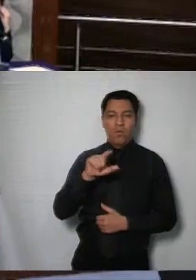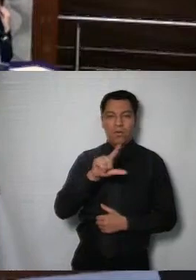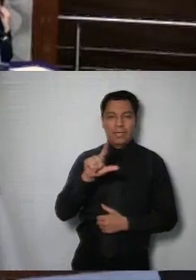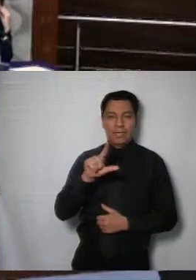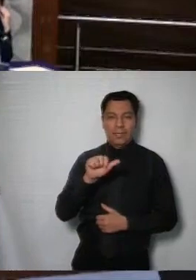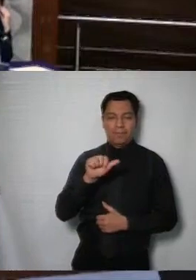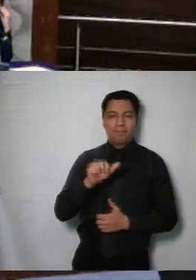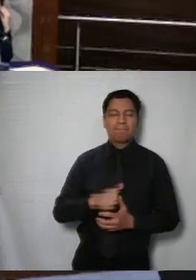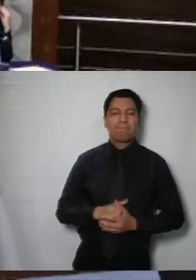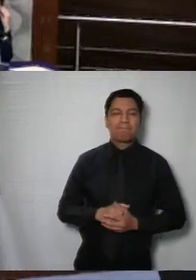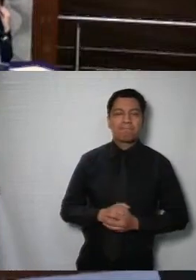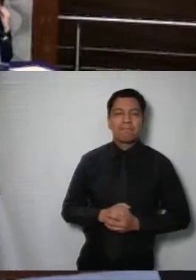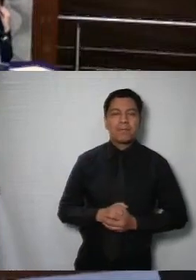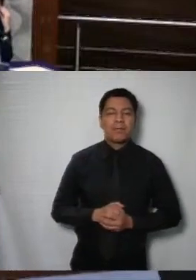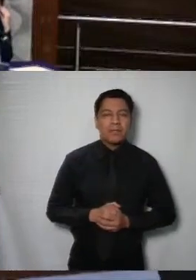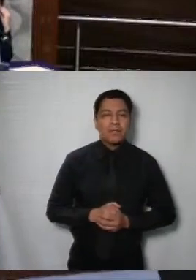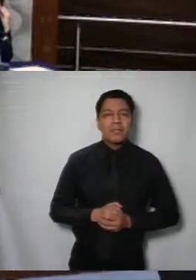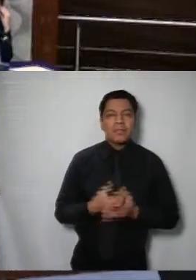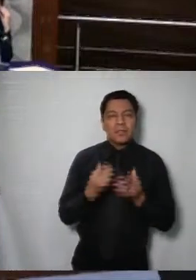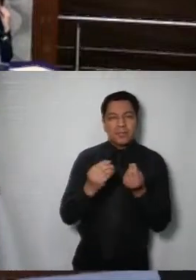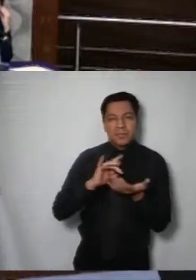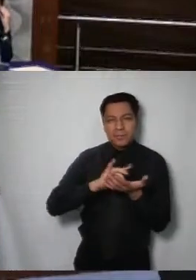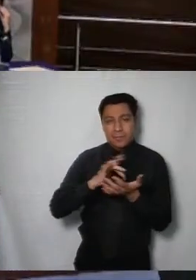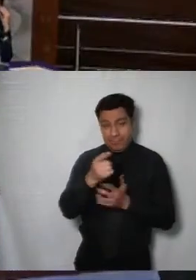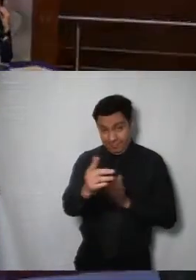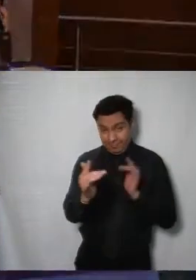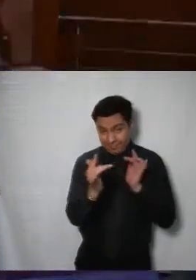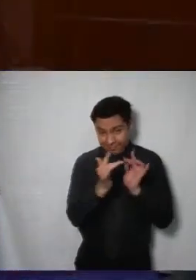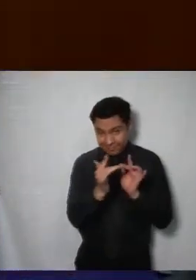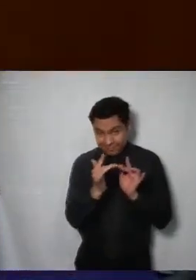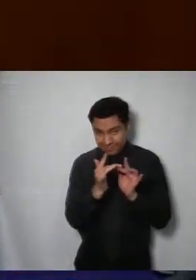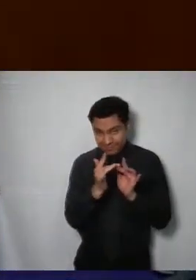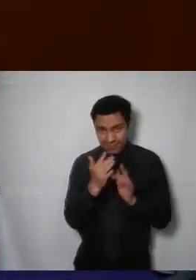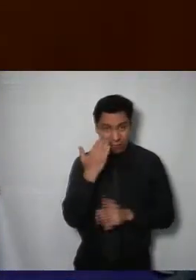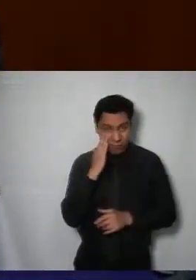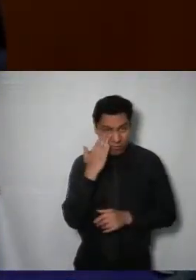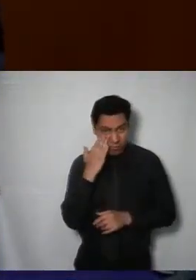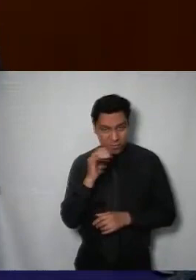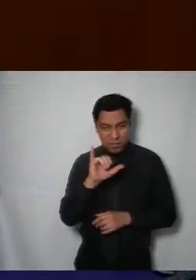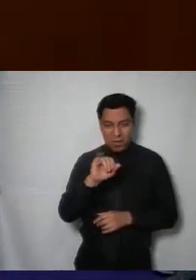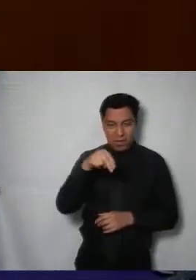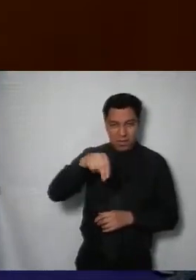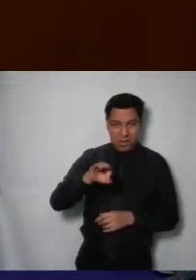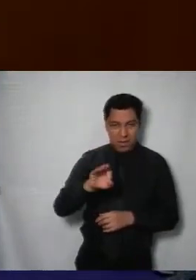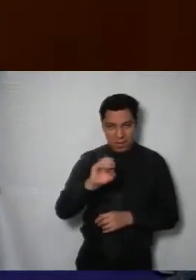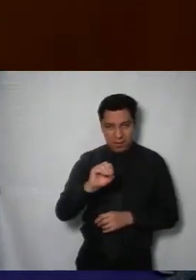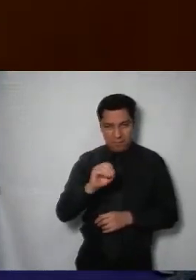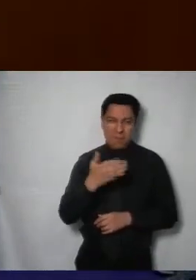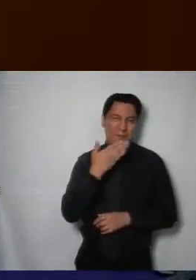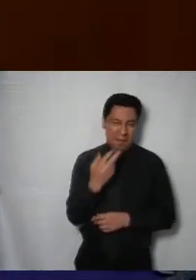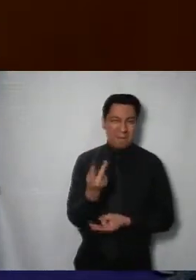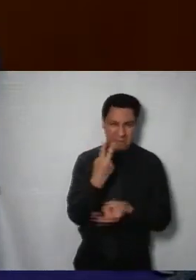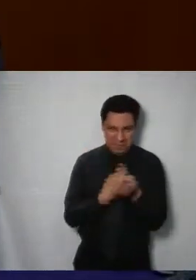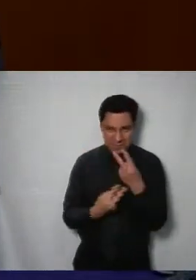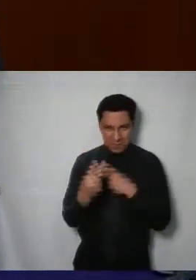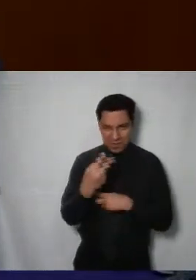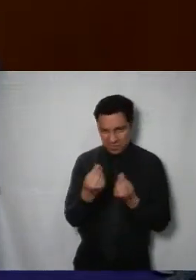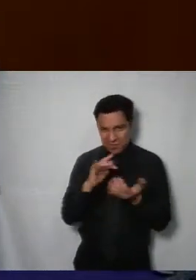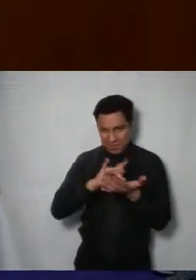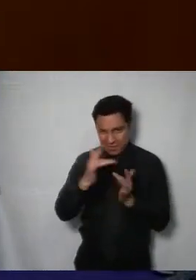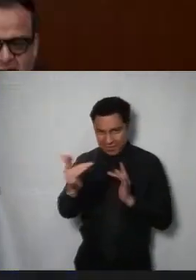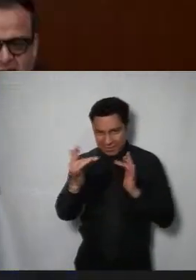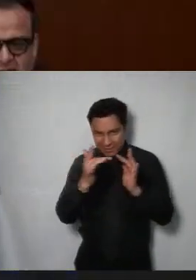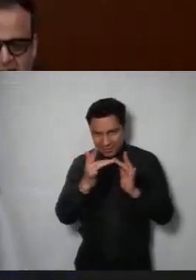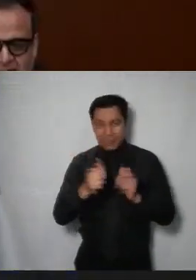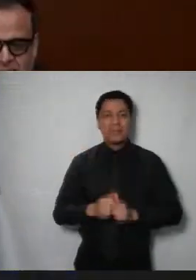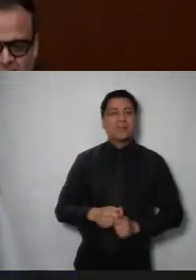presidente compañeras de pleno y todos los que nos siguen a través de la red digital de la Info Ciudad de México una vez más bienvenidas bienvenidos